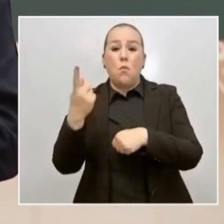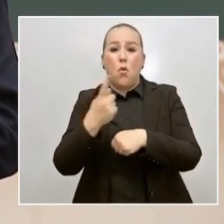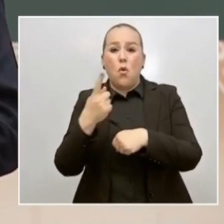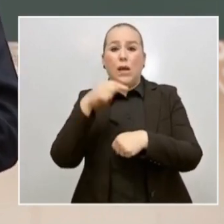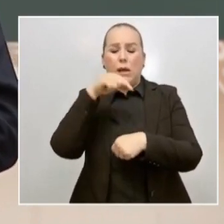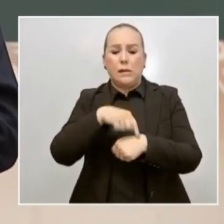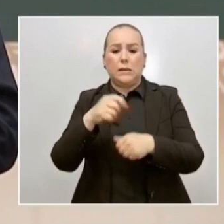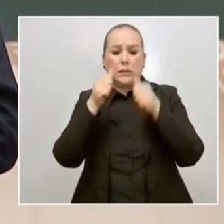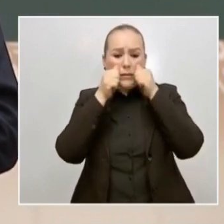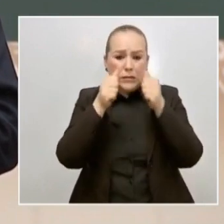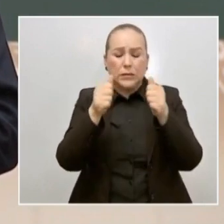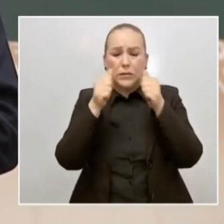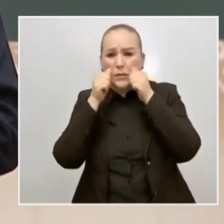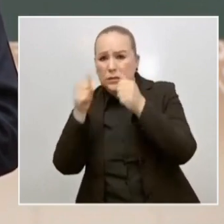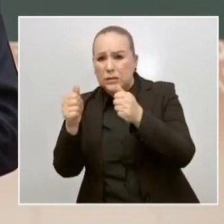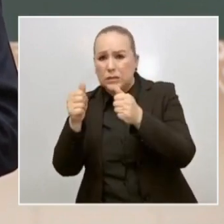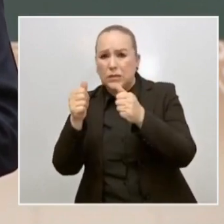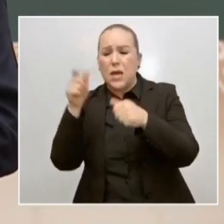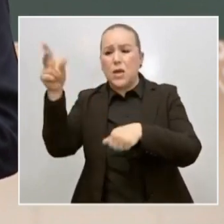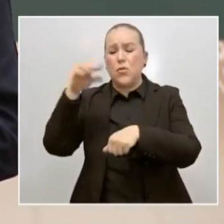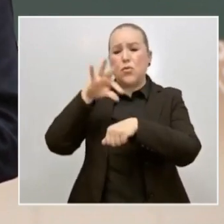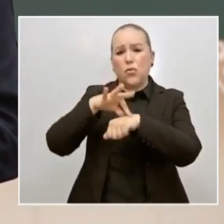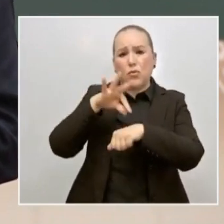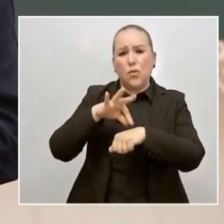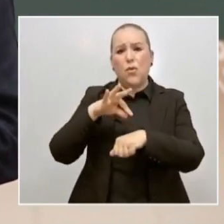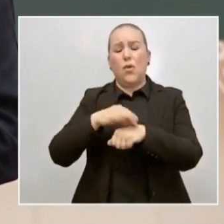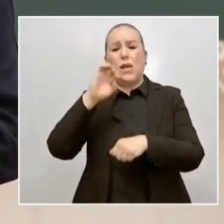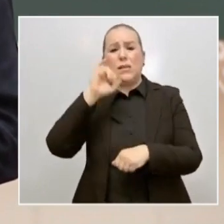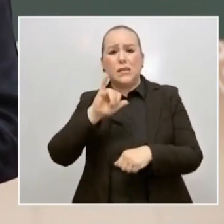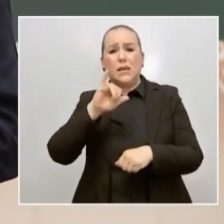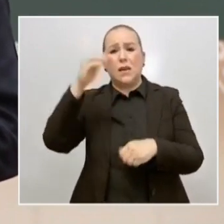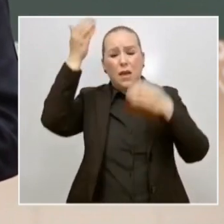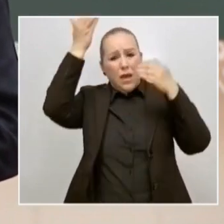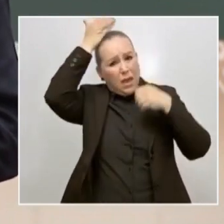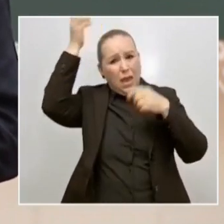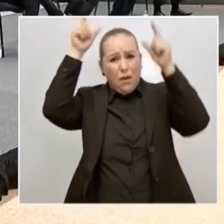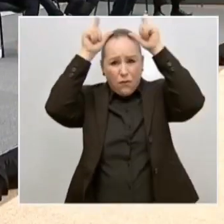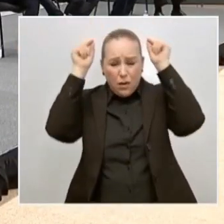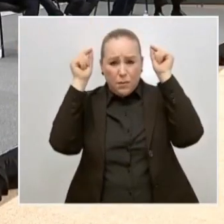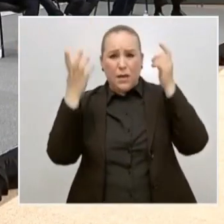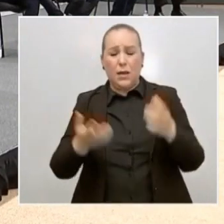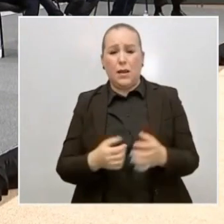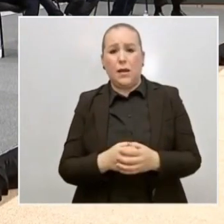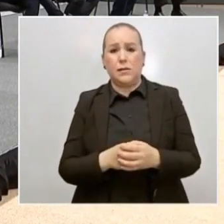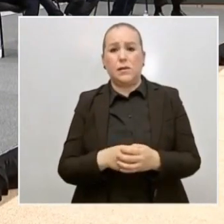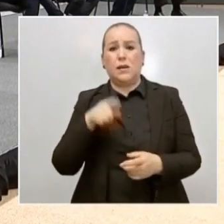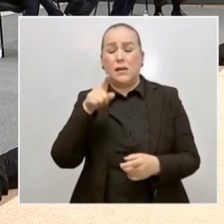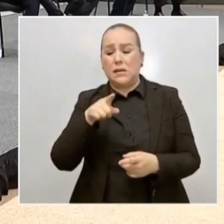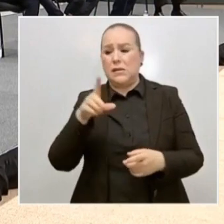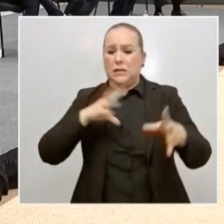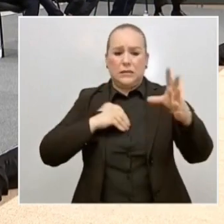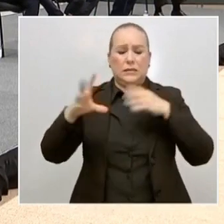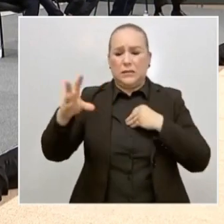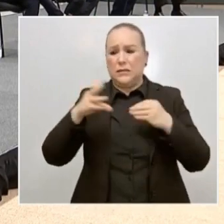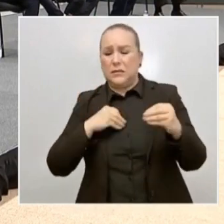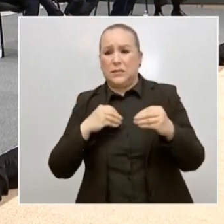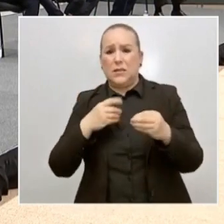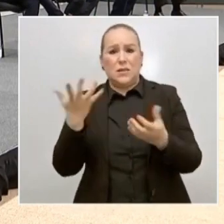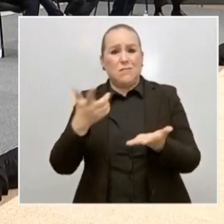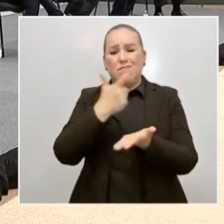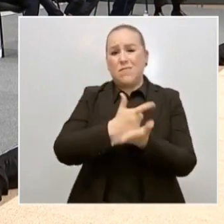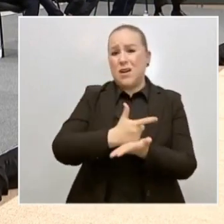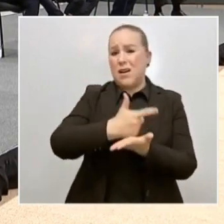administrativo con médicos y enfermeras. Y ahí se han presentado también, no solamente contagios, enfermedades graves,